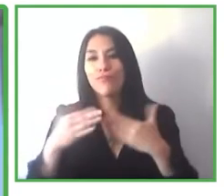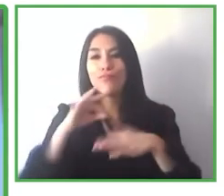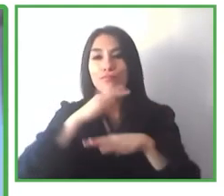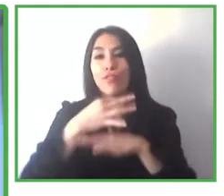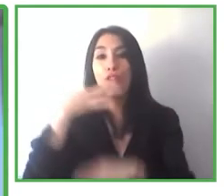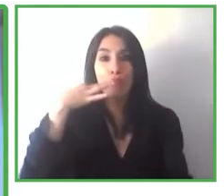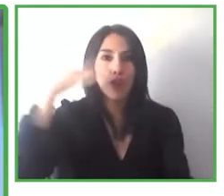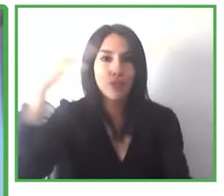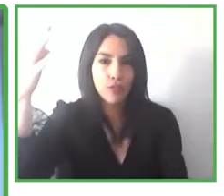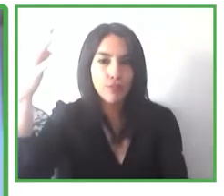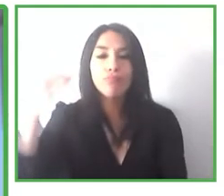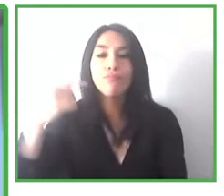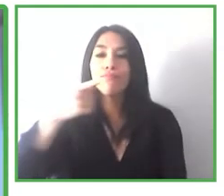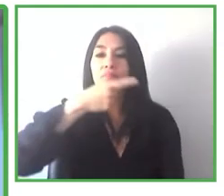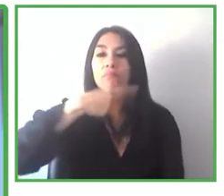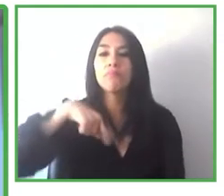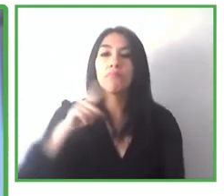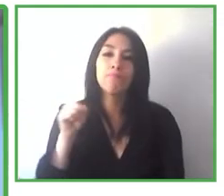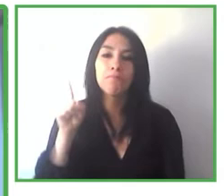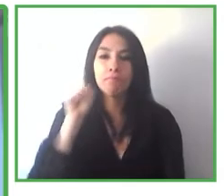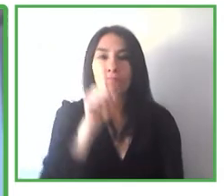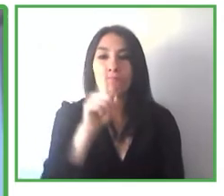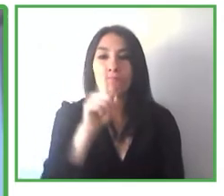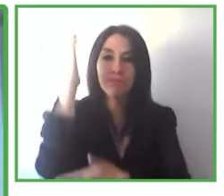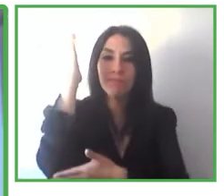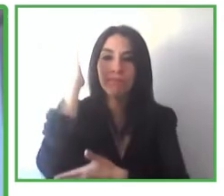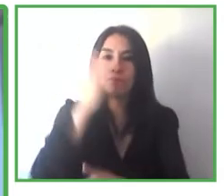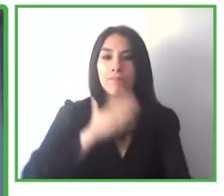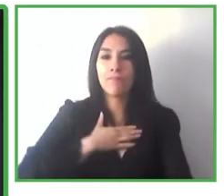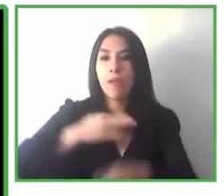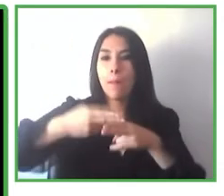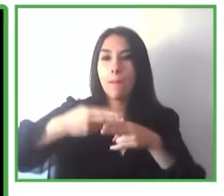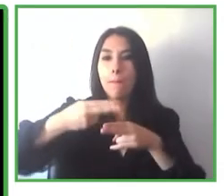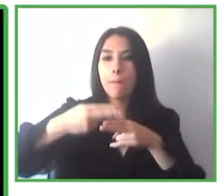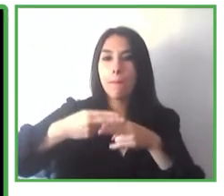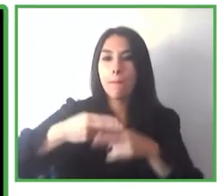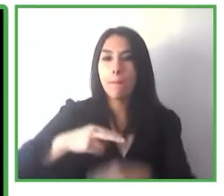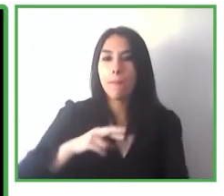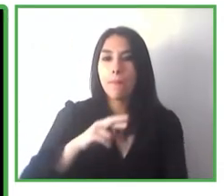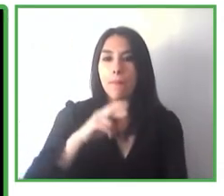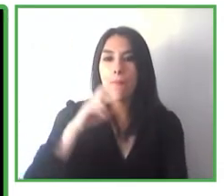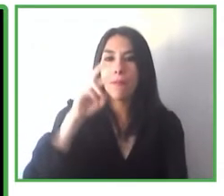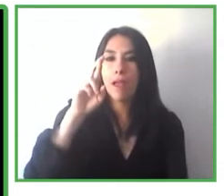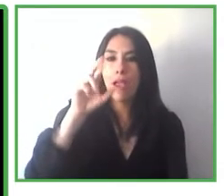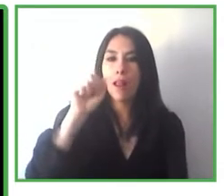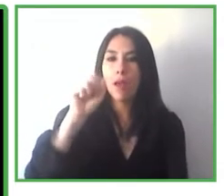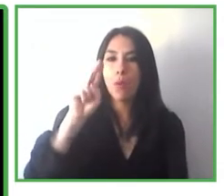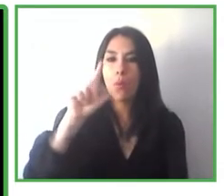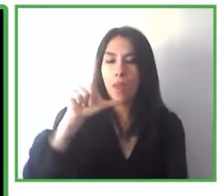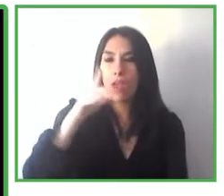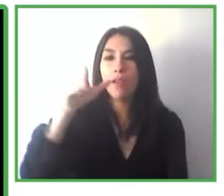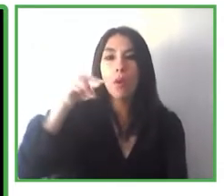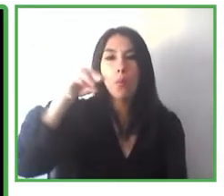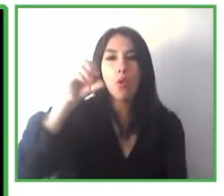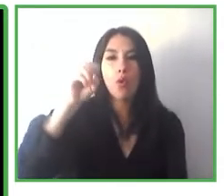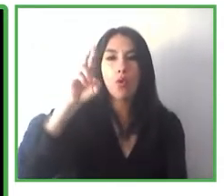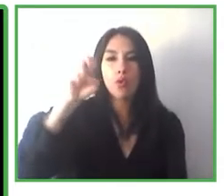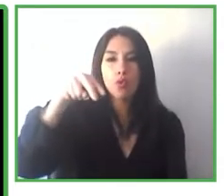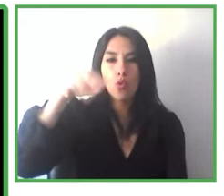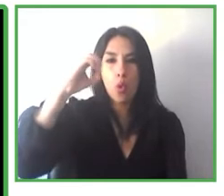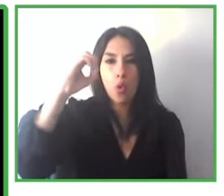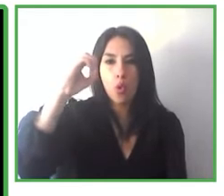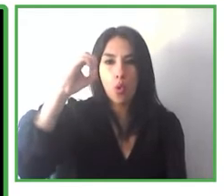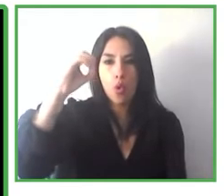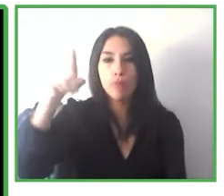Moreno de Navilens somos una empresa española una startup española y trabajamos para empoderar a personas con discapacidad visual